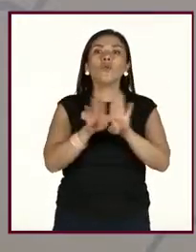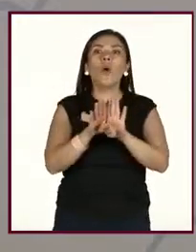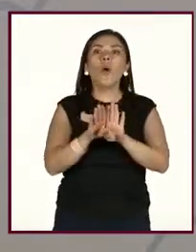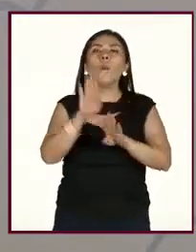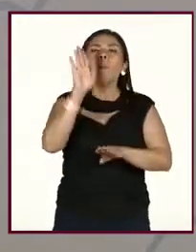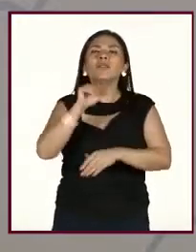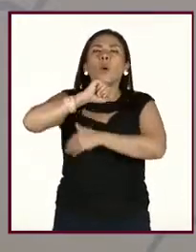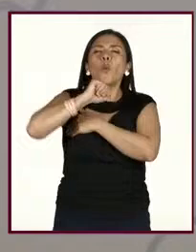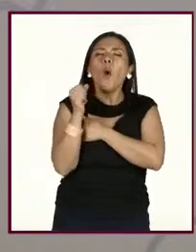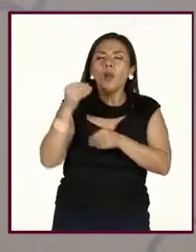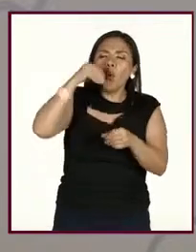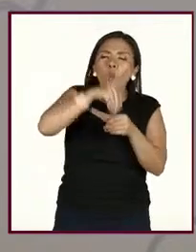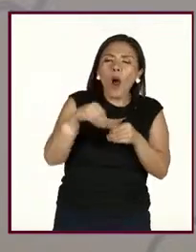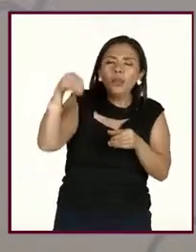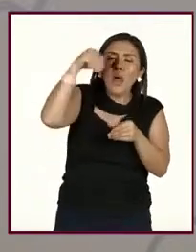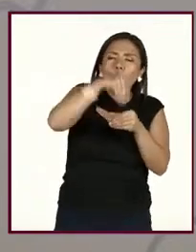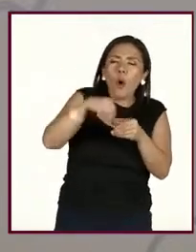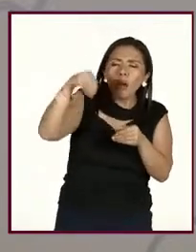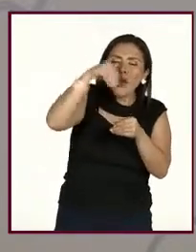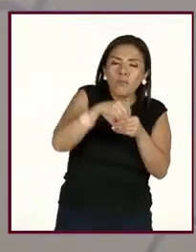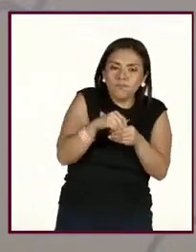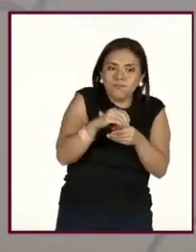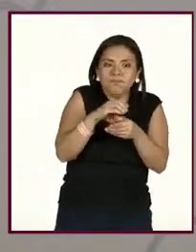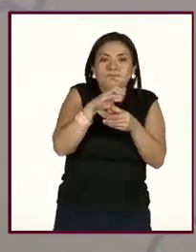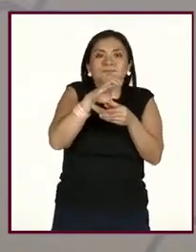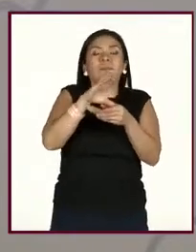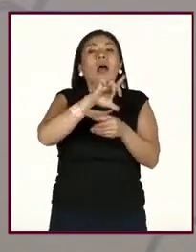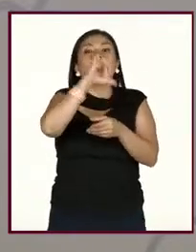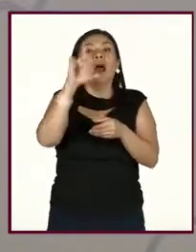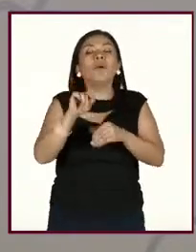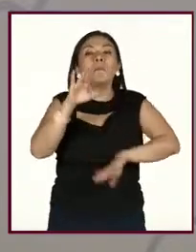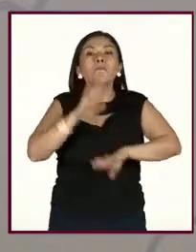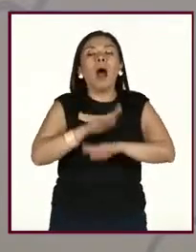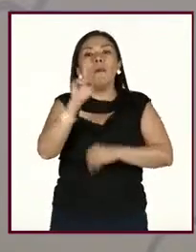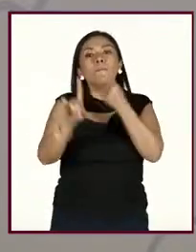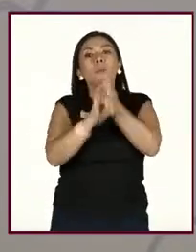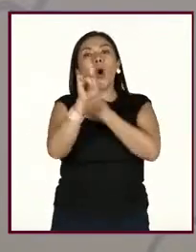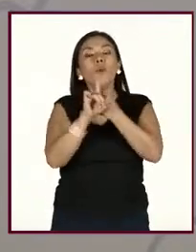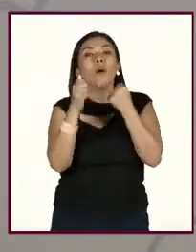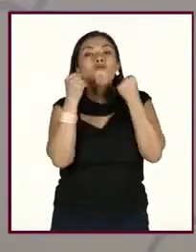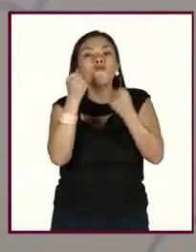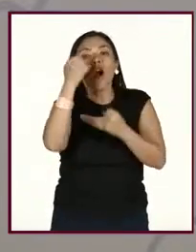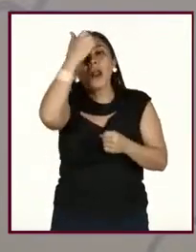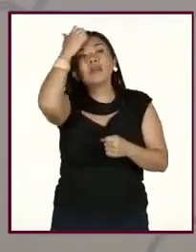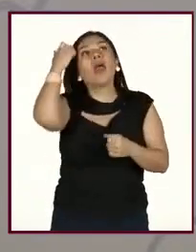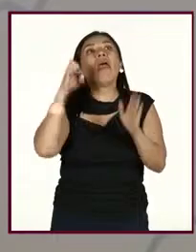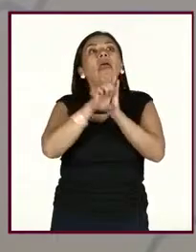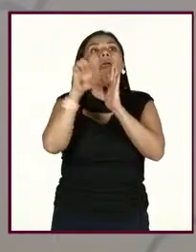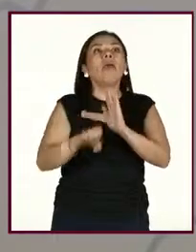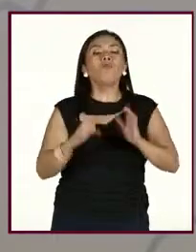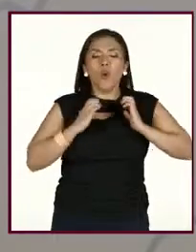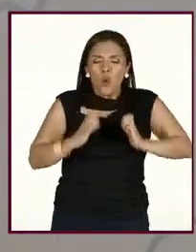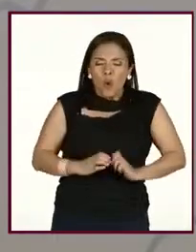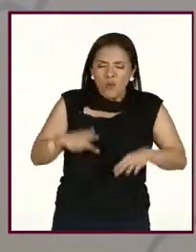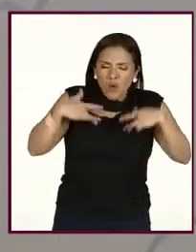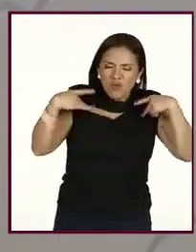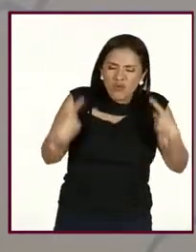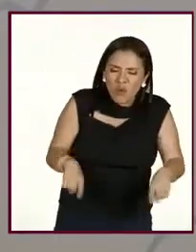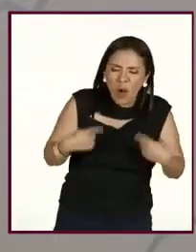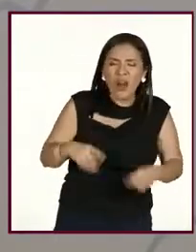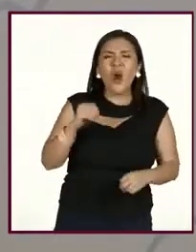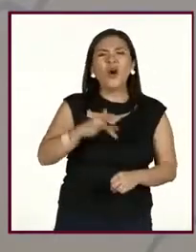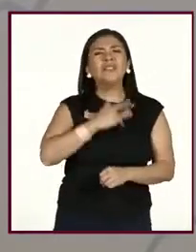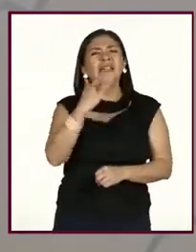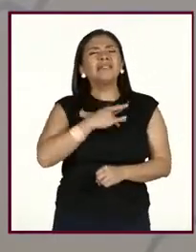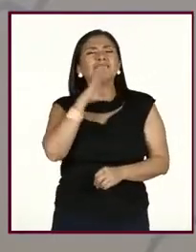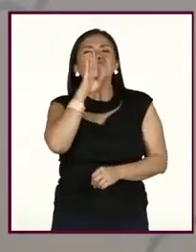acumulando, se va acumulando, se va acumulando el estrés. Después se puede somatizar, presentar en alguna dolencia, se manifiesta.